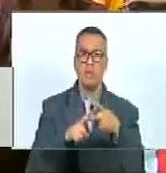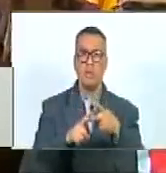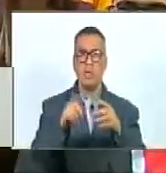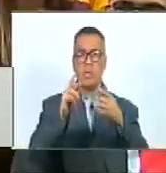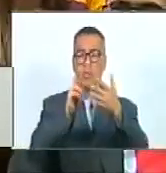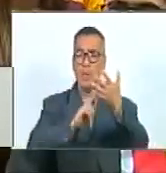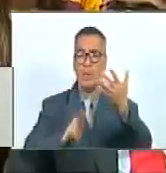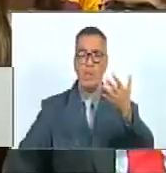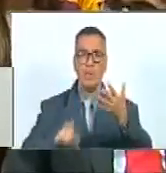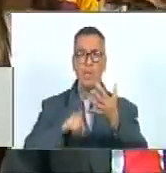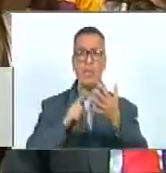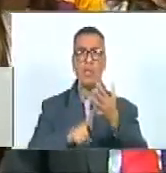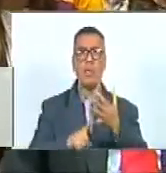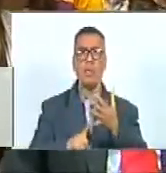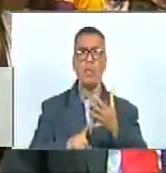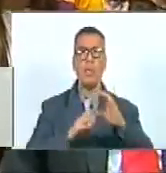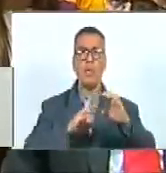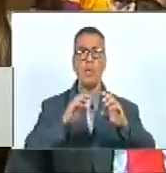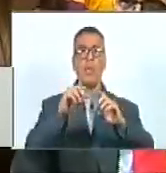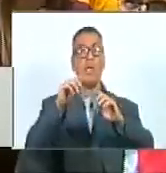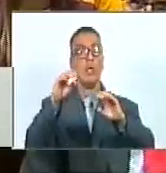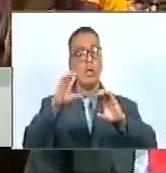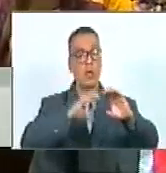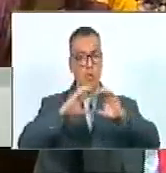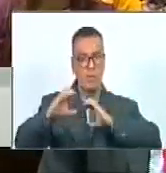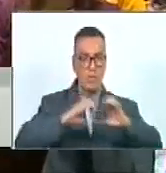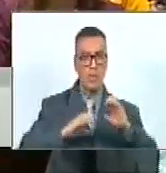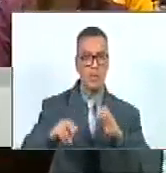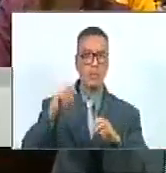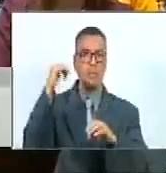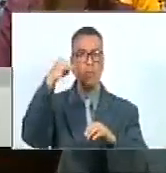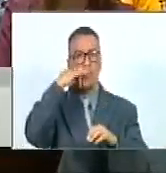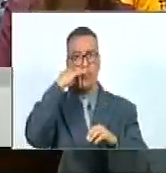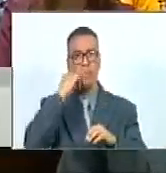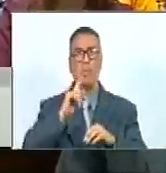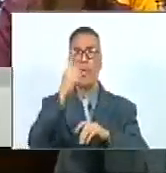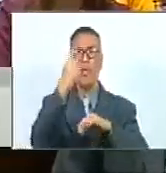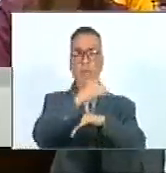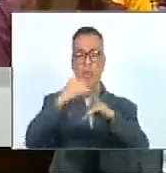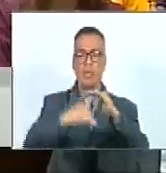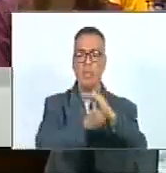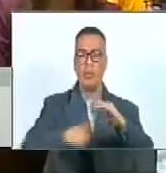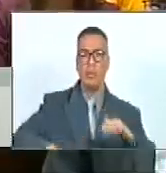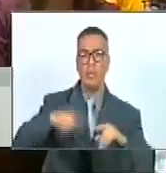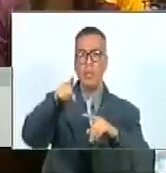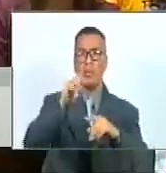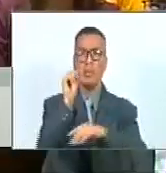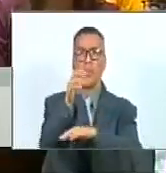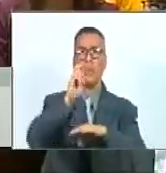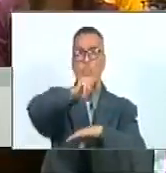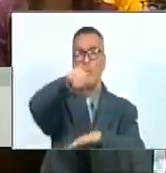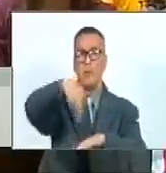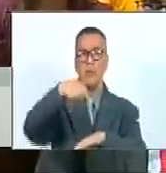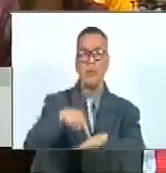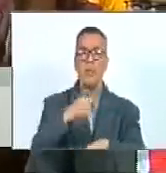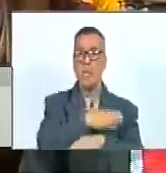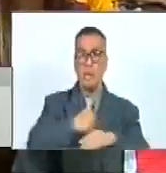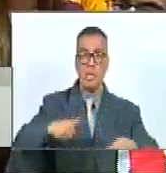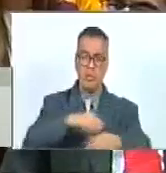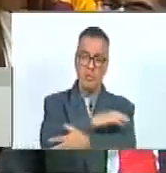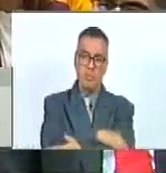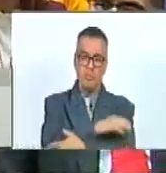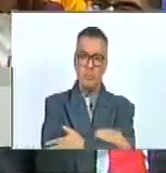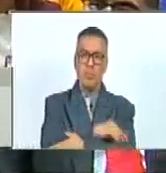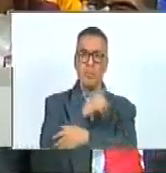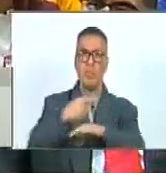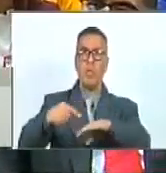electricidad y telecomunicaciones de tal manera compañero primer vicepresidente que desde esta asamblea nacional queremos felicitar